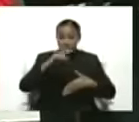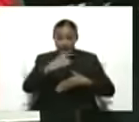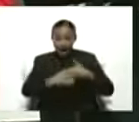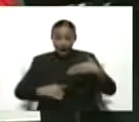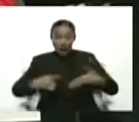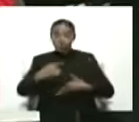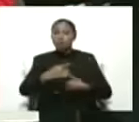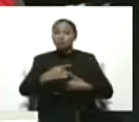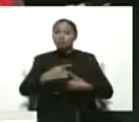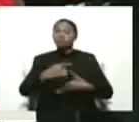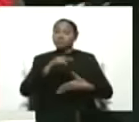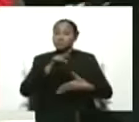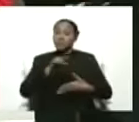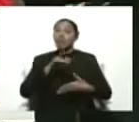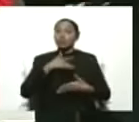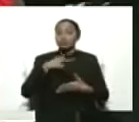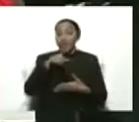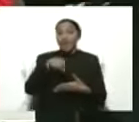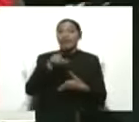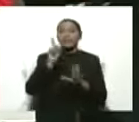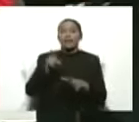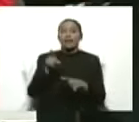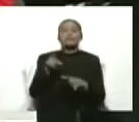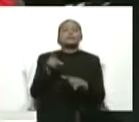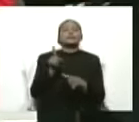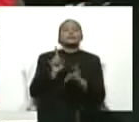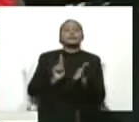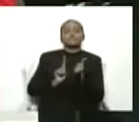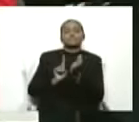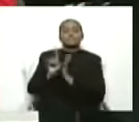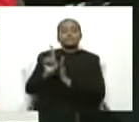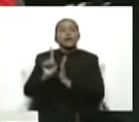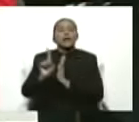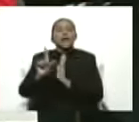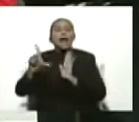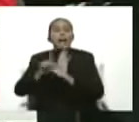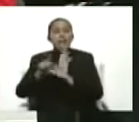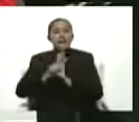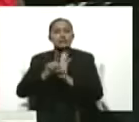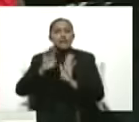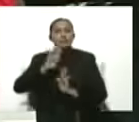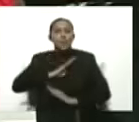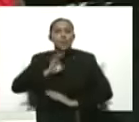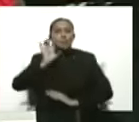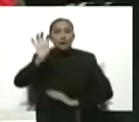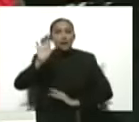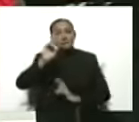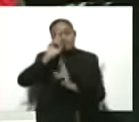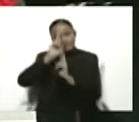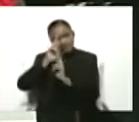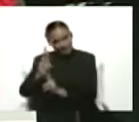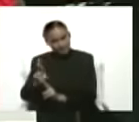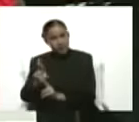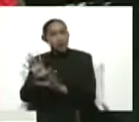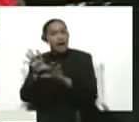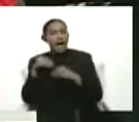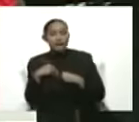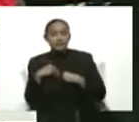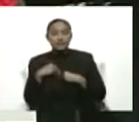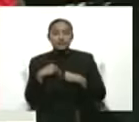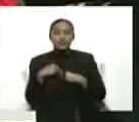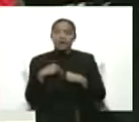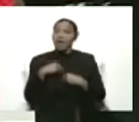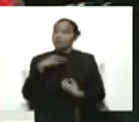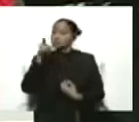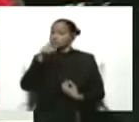acogerse a las leyes de ellos. A ellos no. Entonces, o respetan a Venezuela o no vienen. Y en